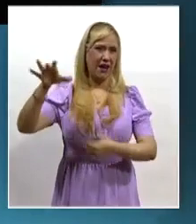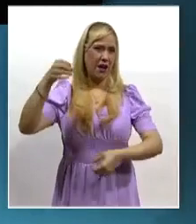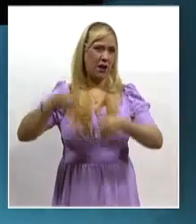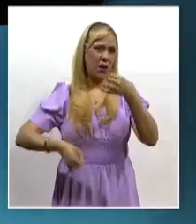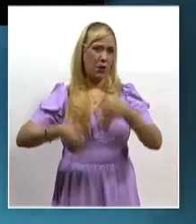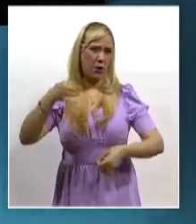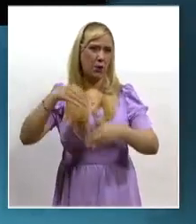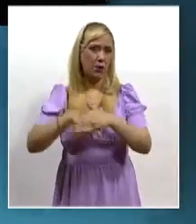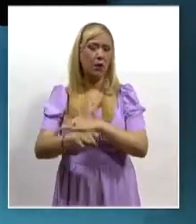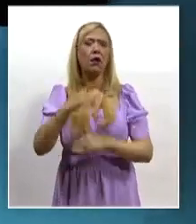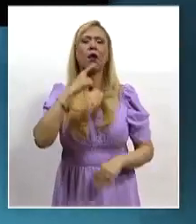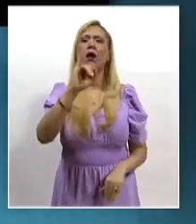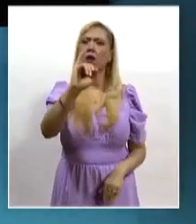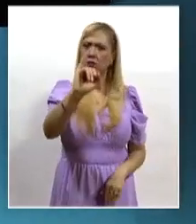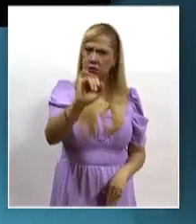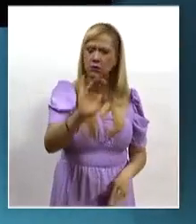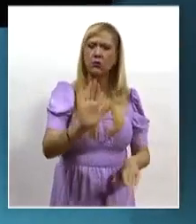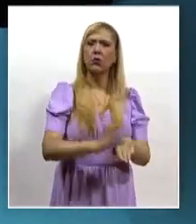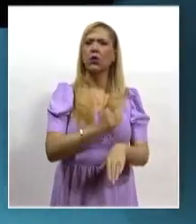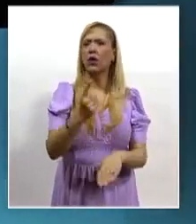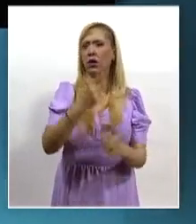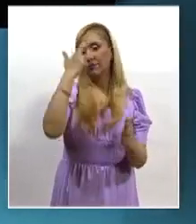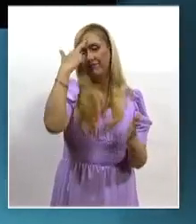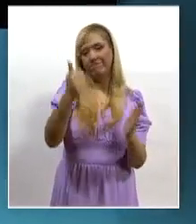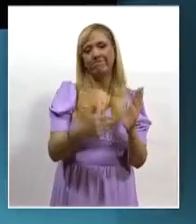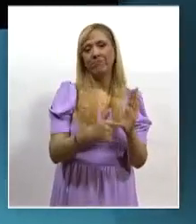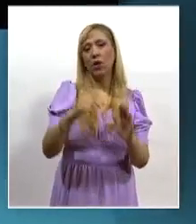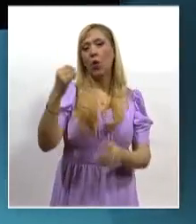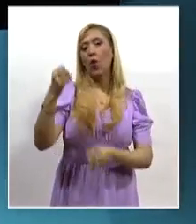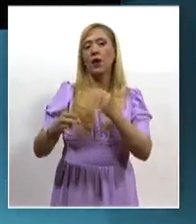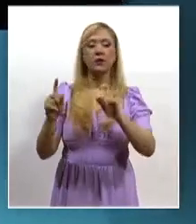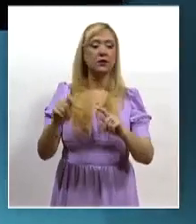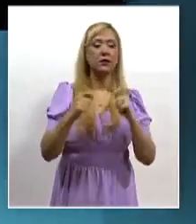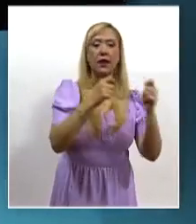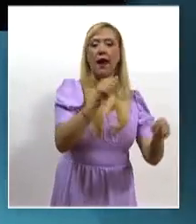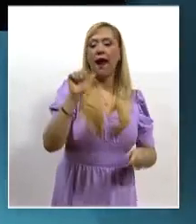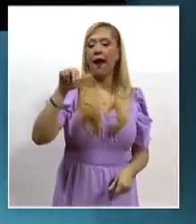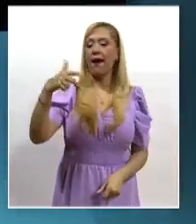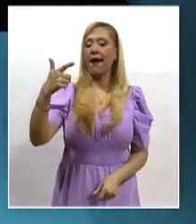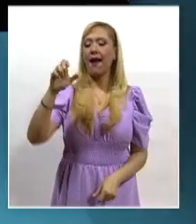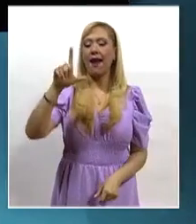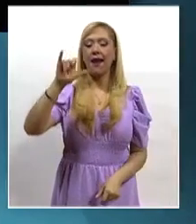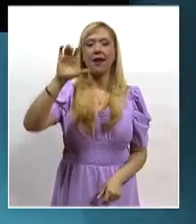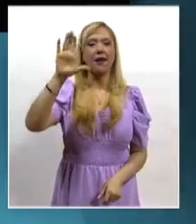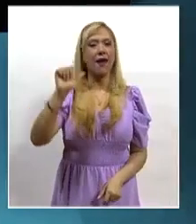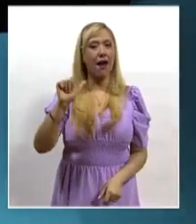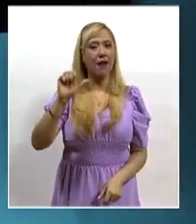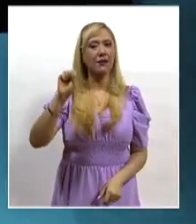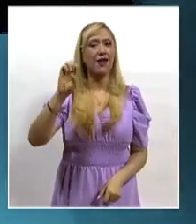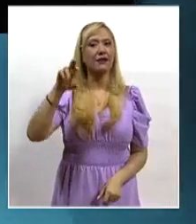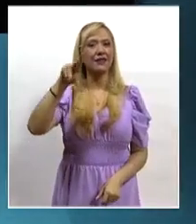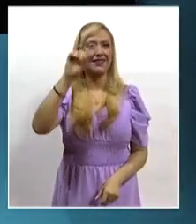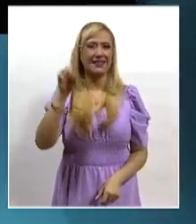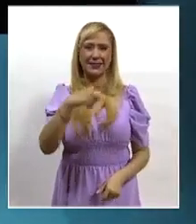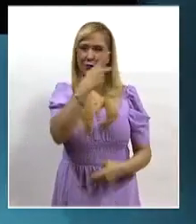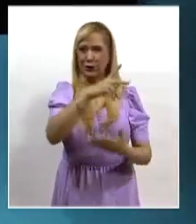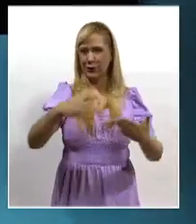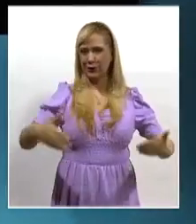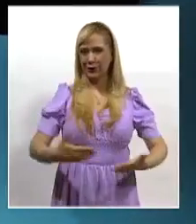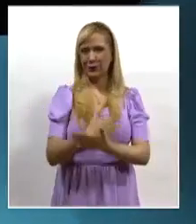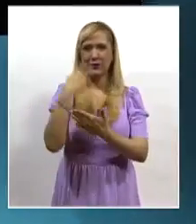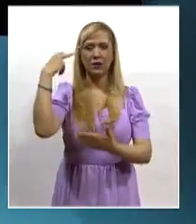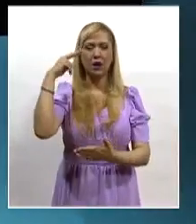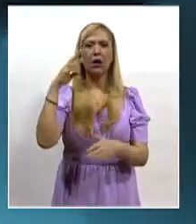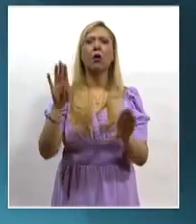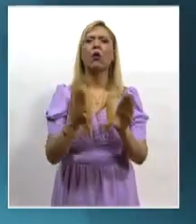fundada la solicitud de que la suspensión que le concedió un juez de distrito a la jueza Angélica Sánchez Hernández tuviera efectos restutitorios,